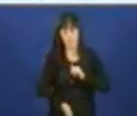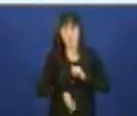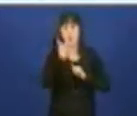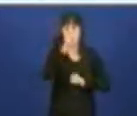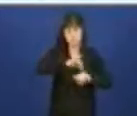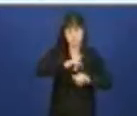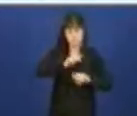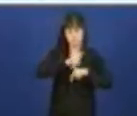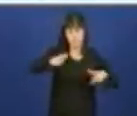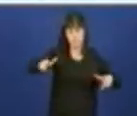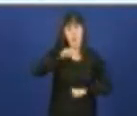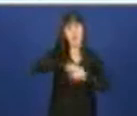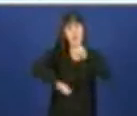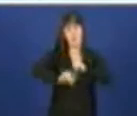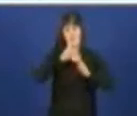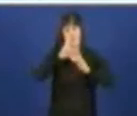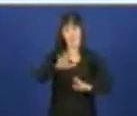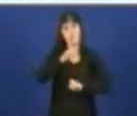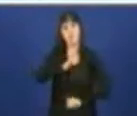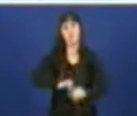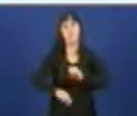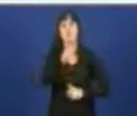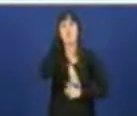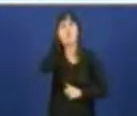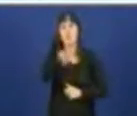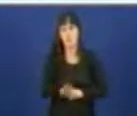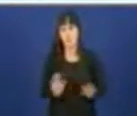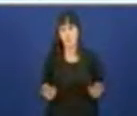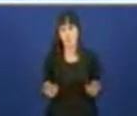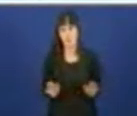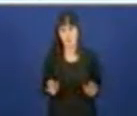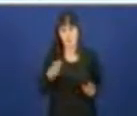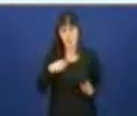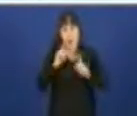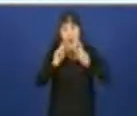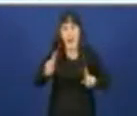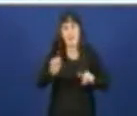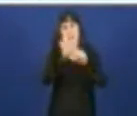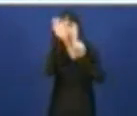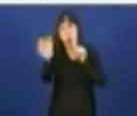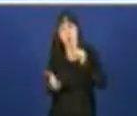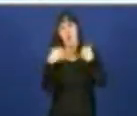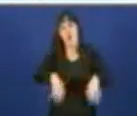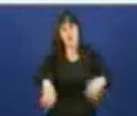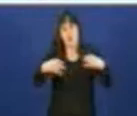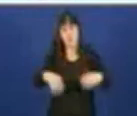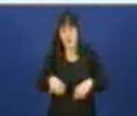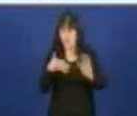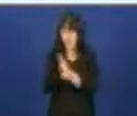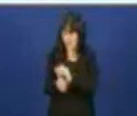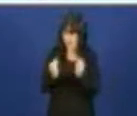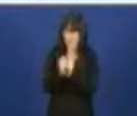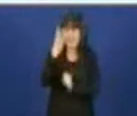intervencións cirúxicas dos dez últimos anos. En xornada ordinaria. Un 23% máis en xornada